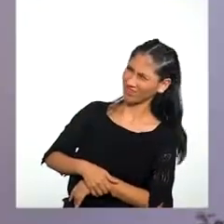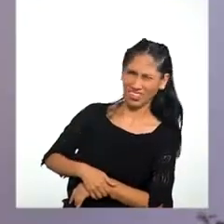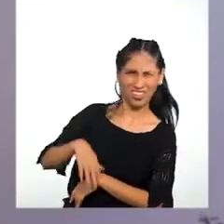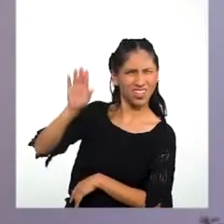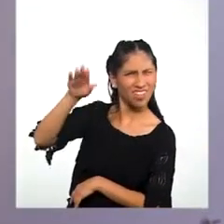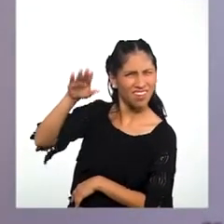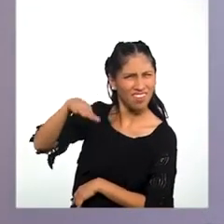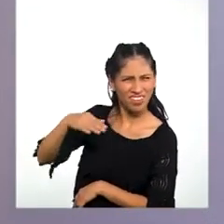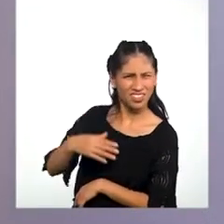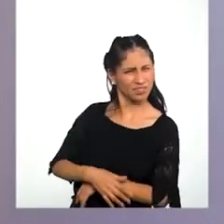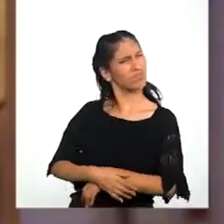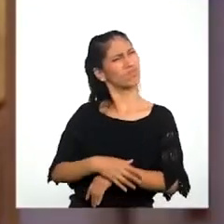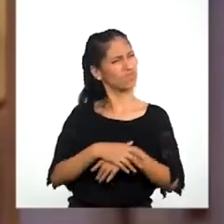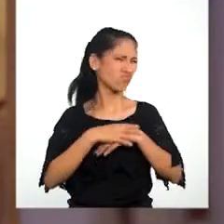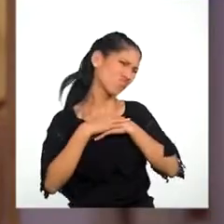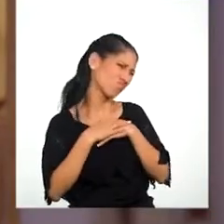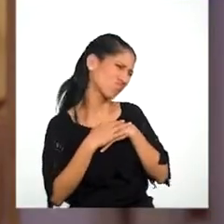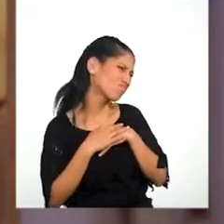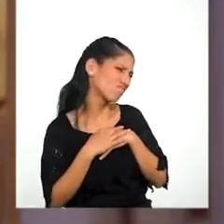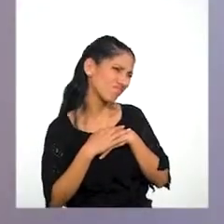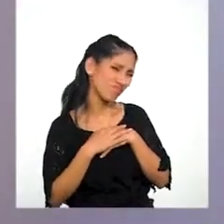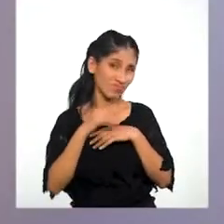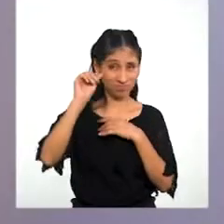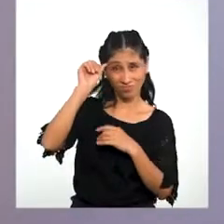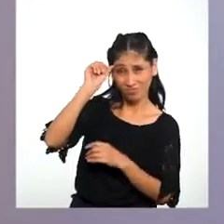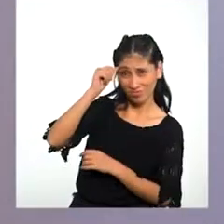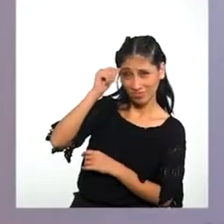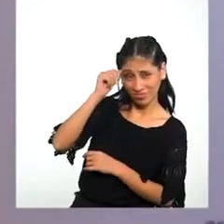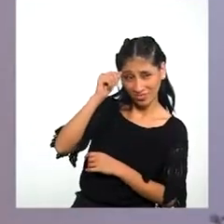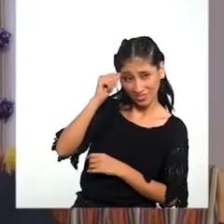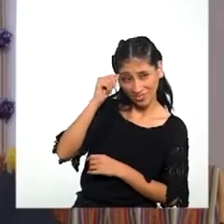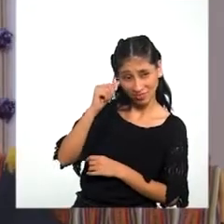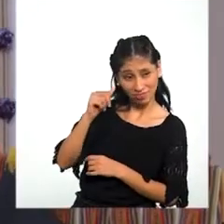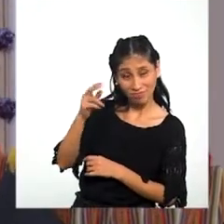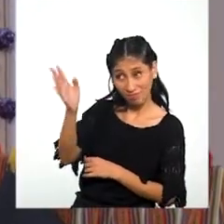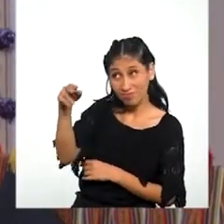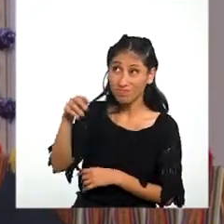¡Héctor! ¿Te puedes acercar un poquito?